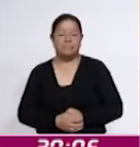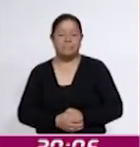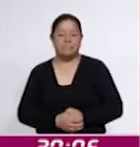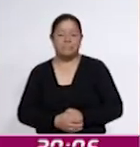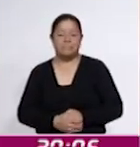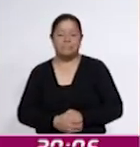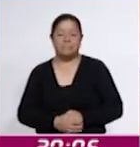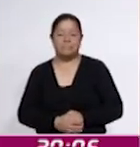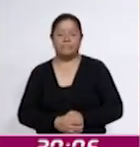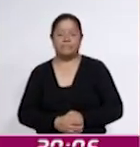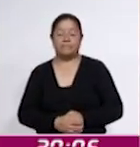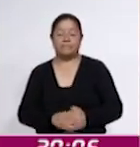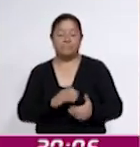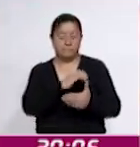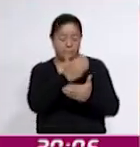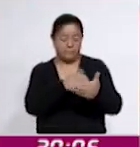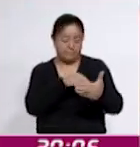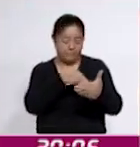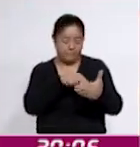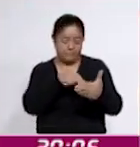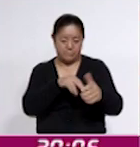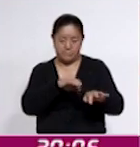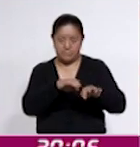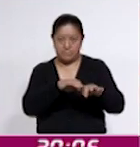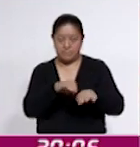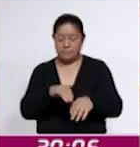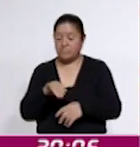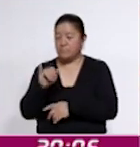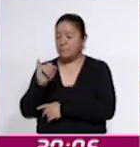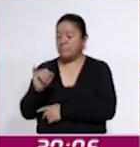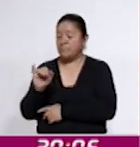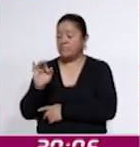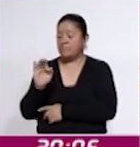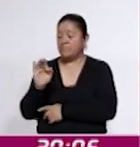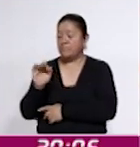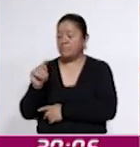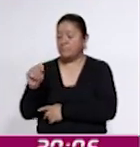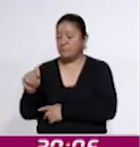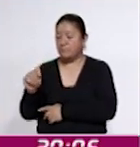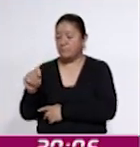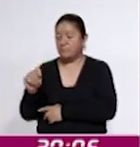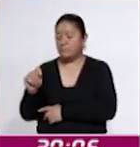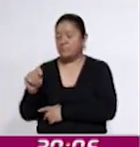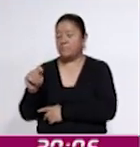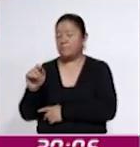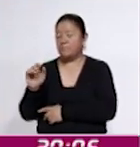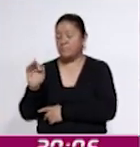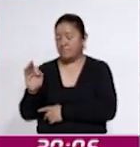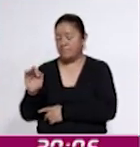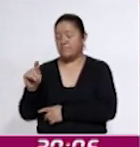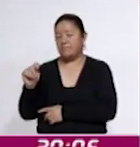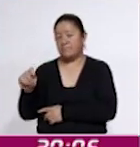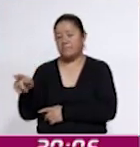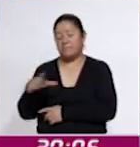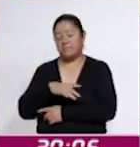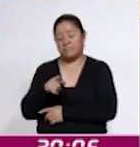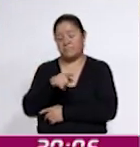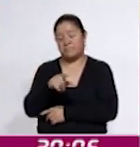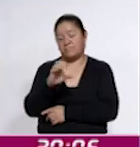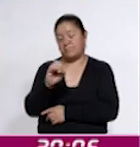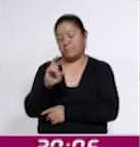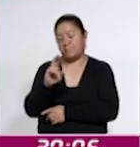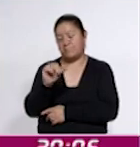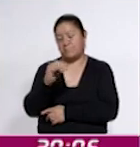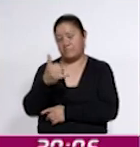En seguimiento al convenio de colaboración signado entre el Instituto Federal de Telecomunicaciones y la coordinación de Radio, Cine y Televisión